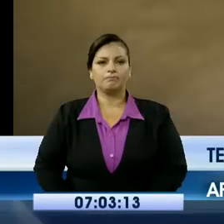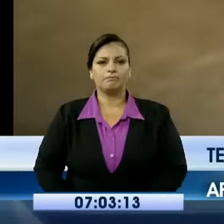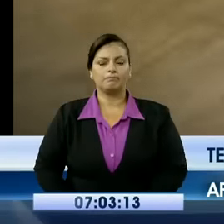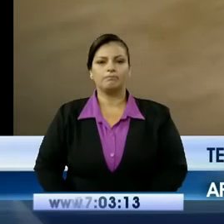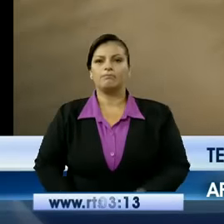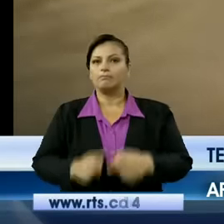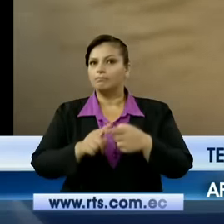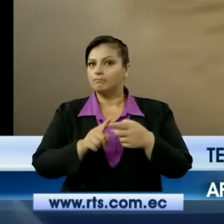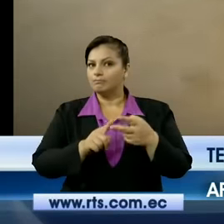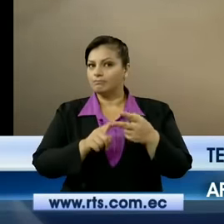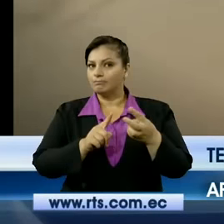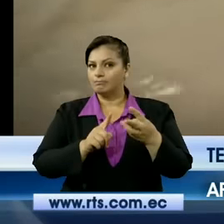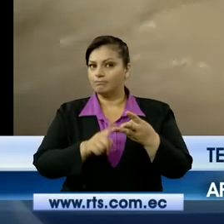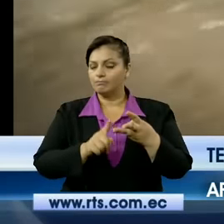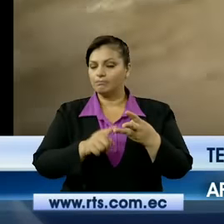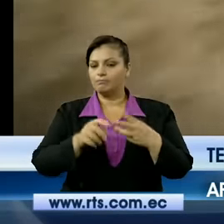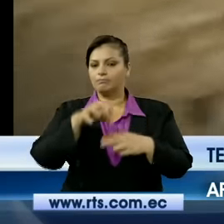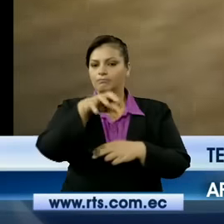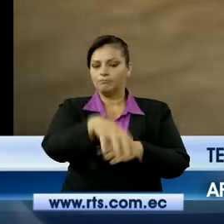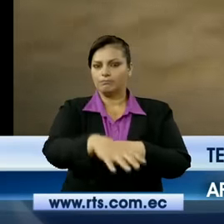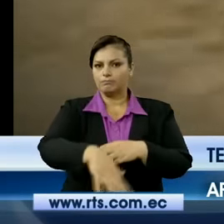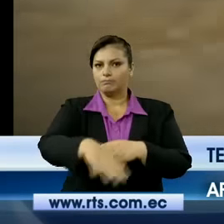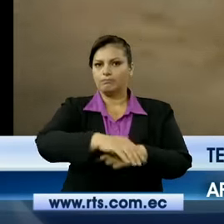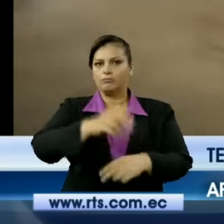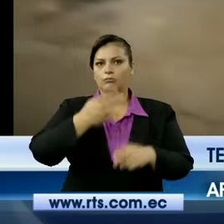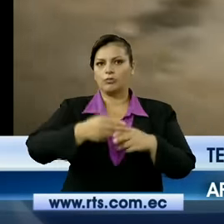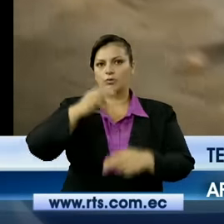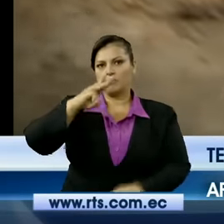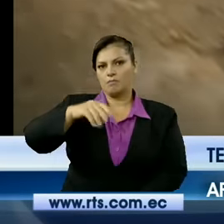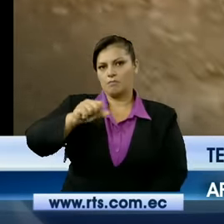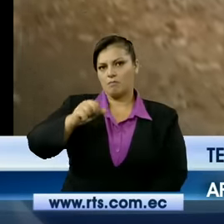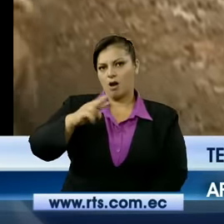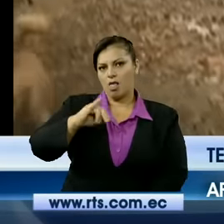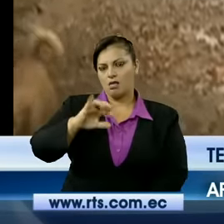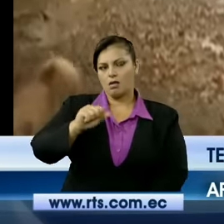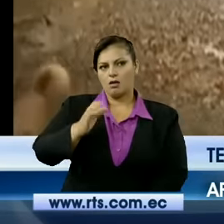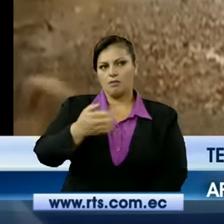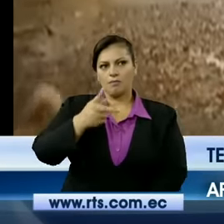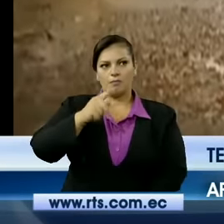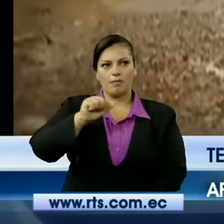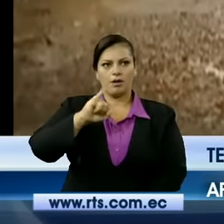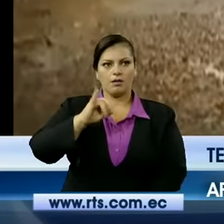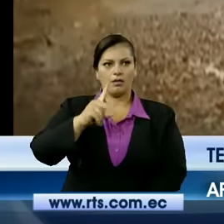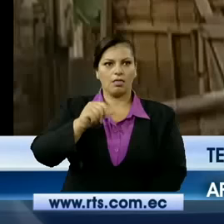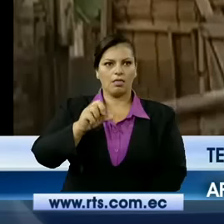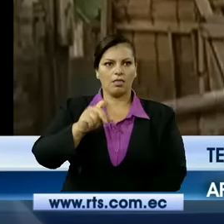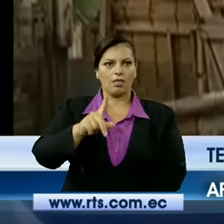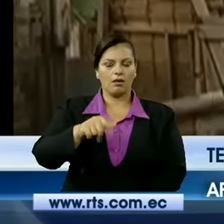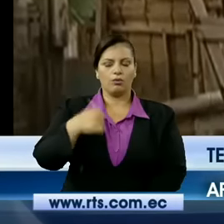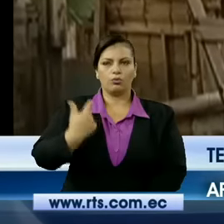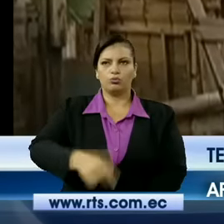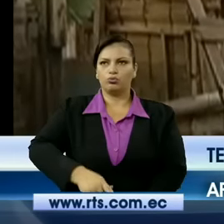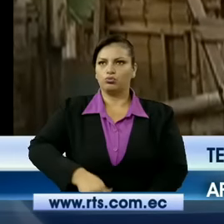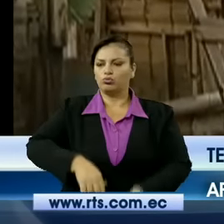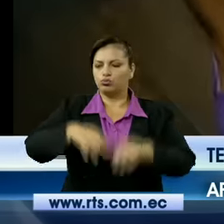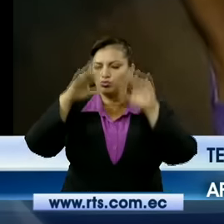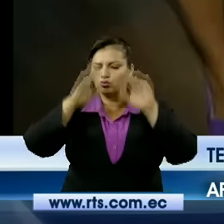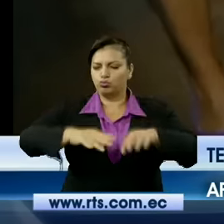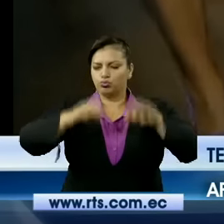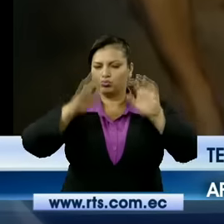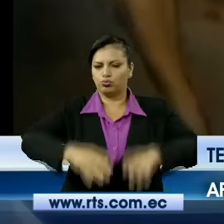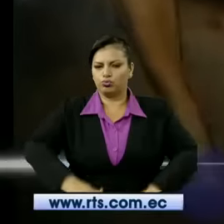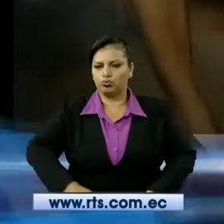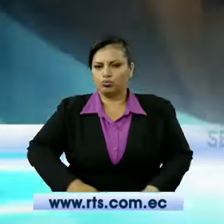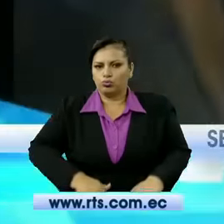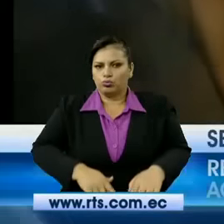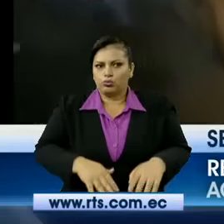cooperativa María Pairal, a las familias afectadas les regresó el aliento después de que lograron evacuar el agua de